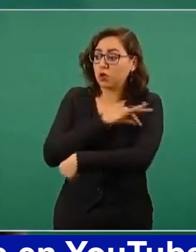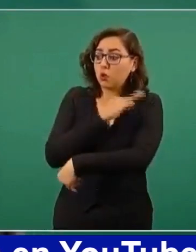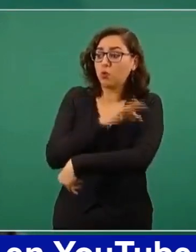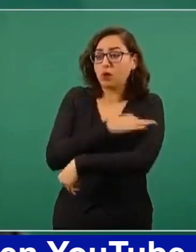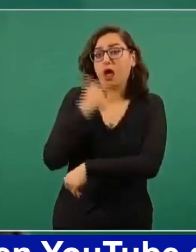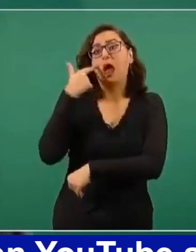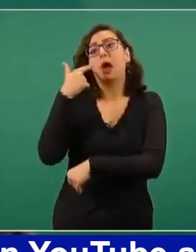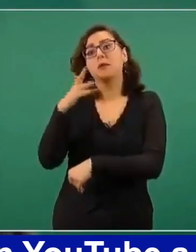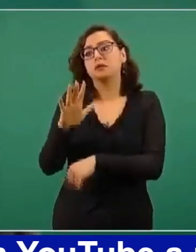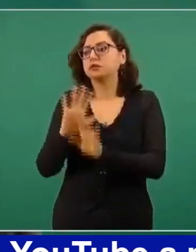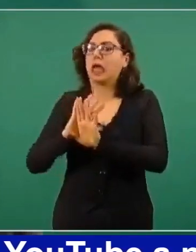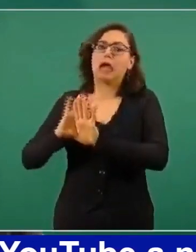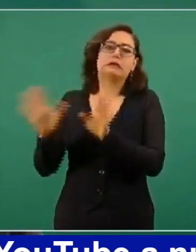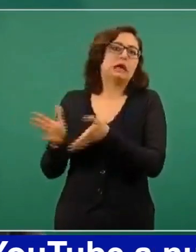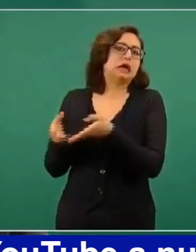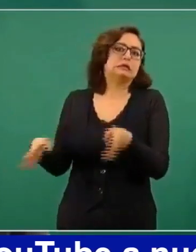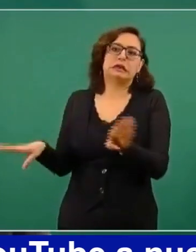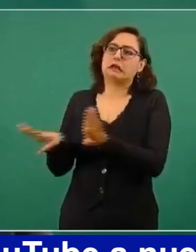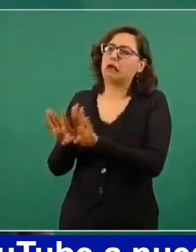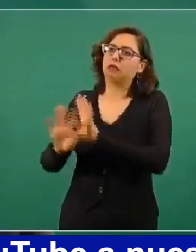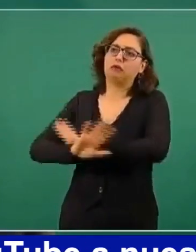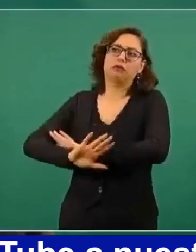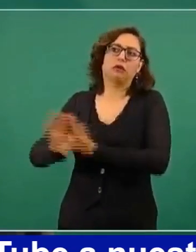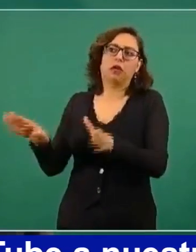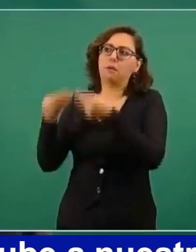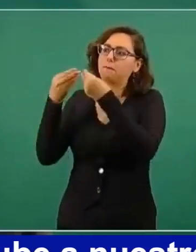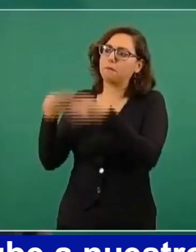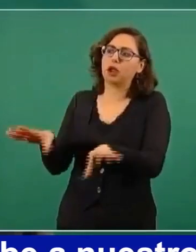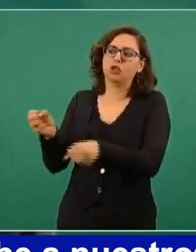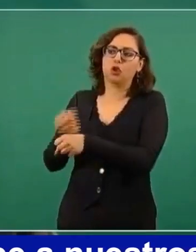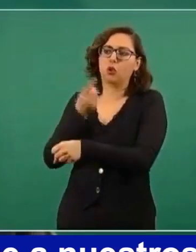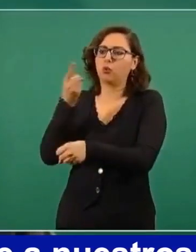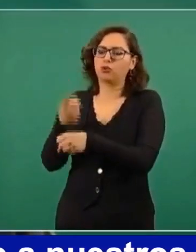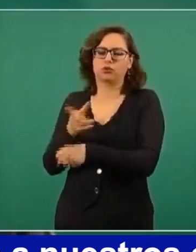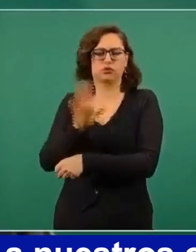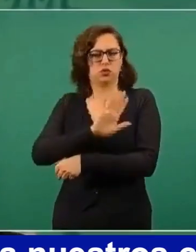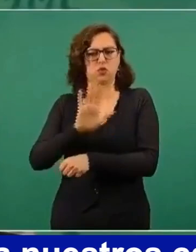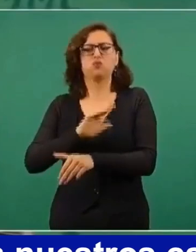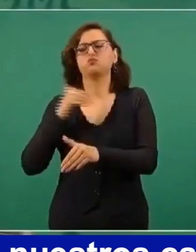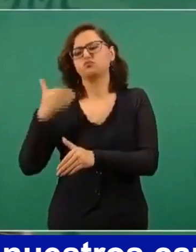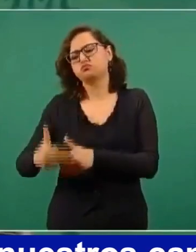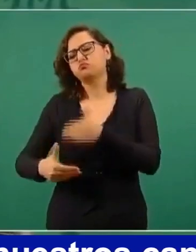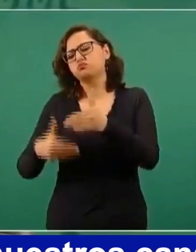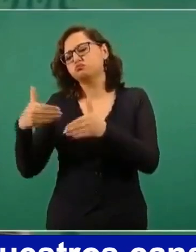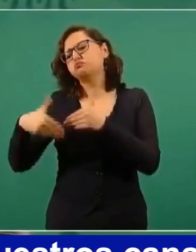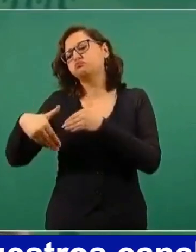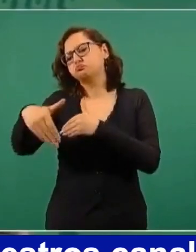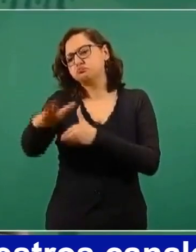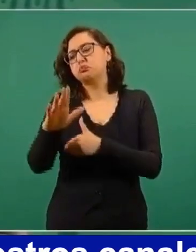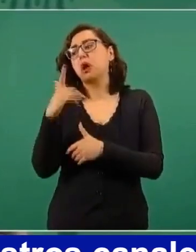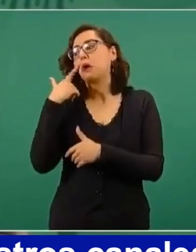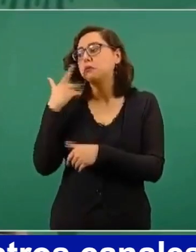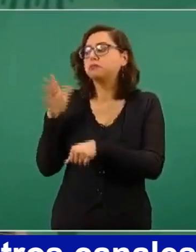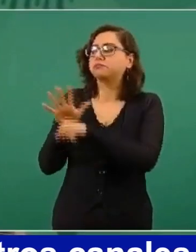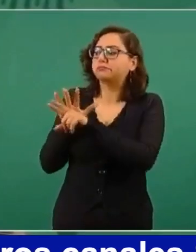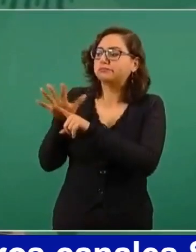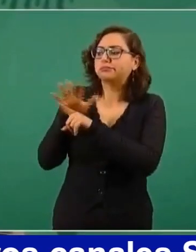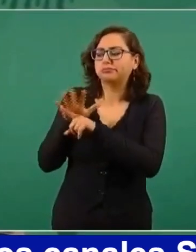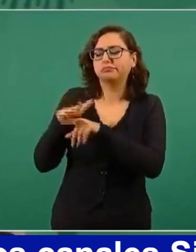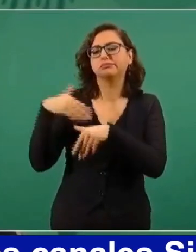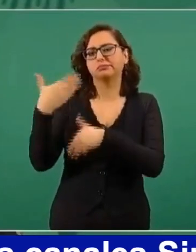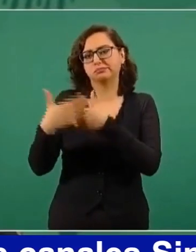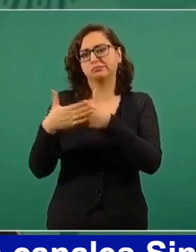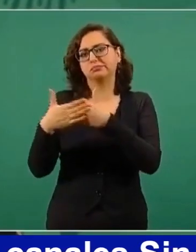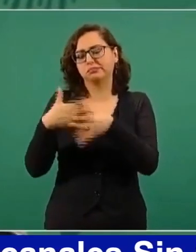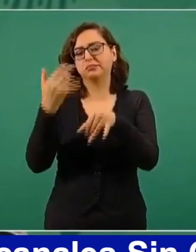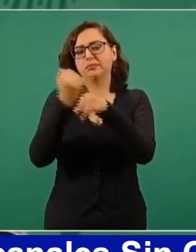Entonces, vamos a buscar que se vacune el mayor número posible. Vamos a estar informando. Aquí